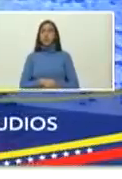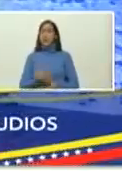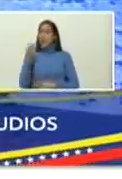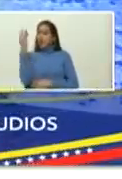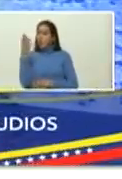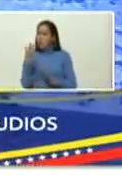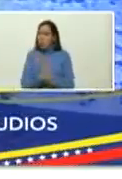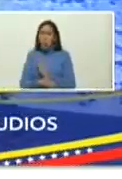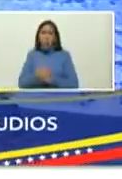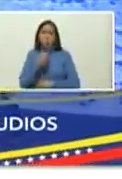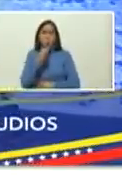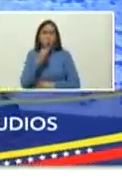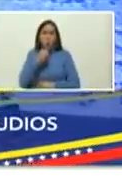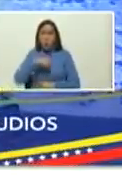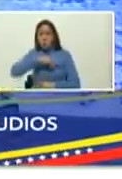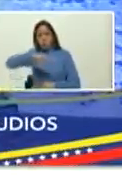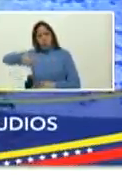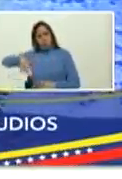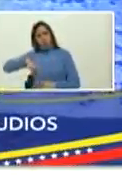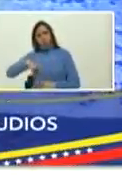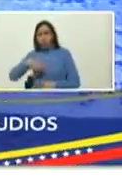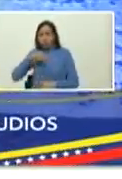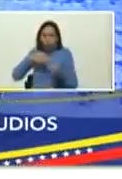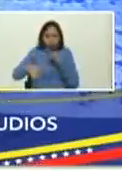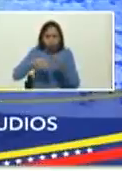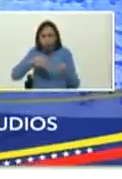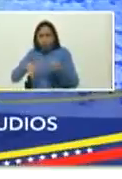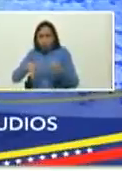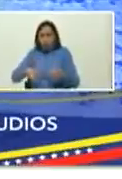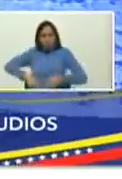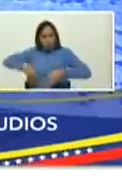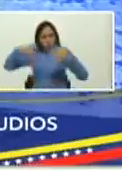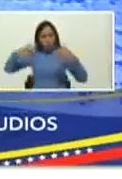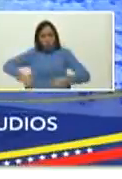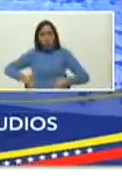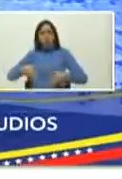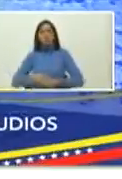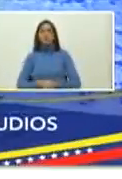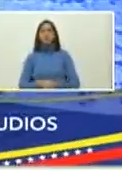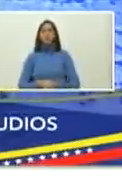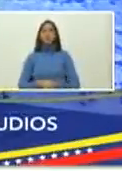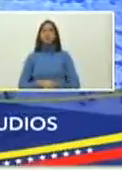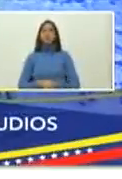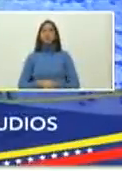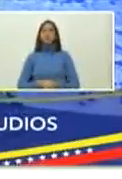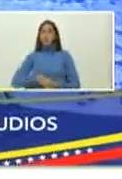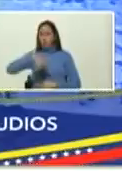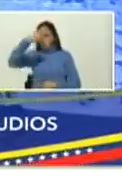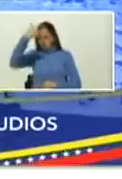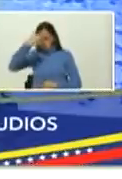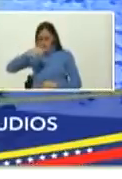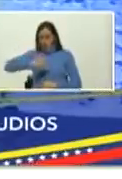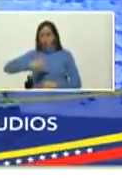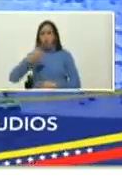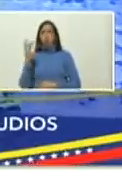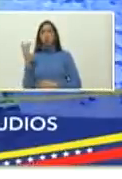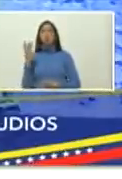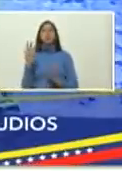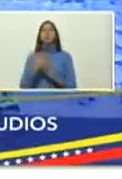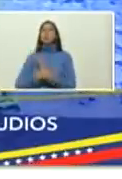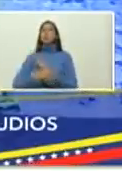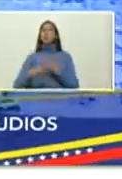nos comente formalmente, con la mayor formalidad de